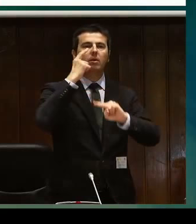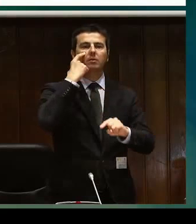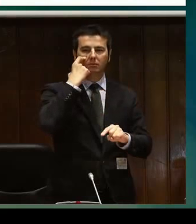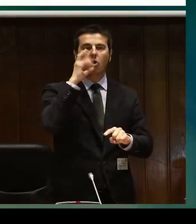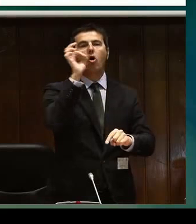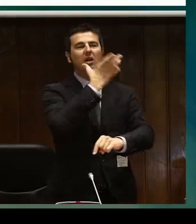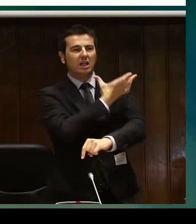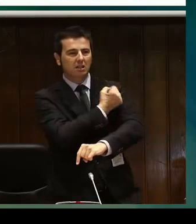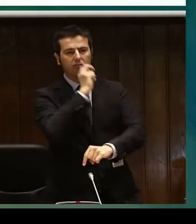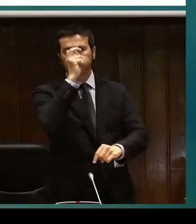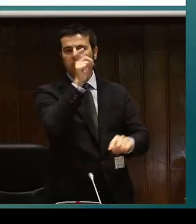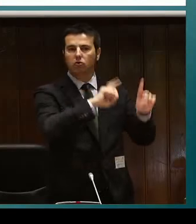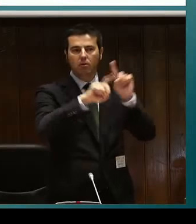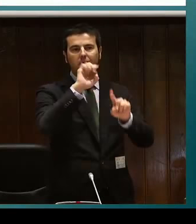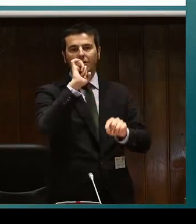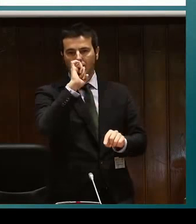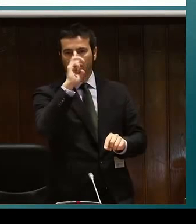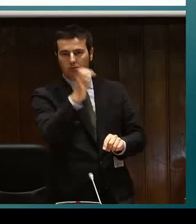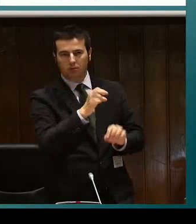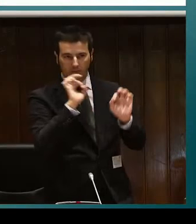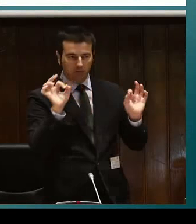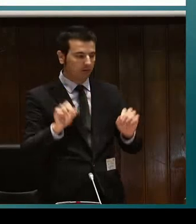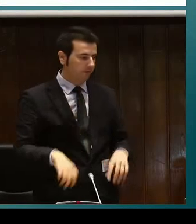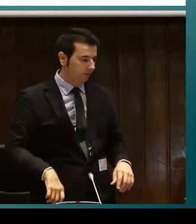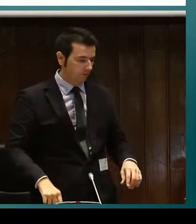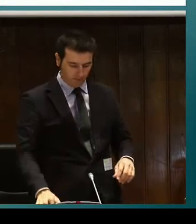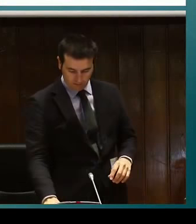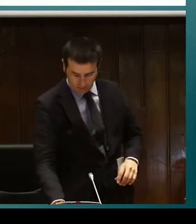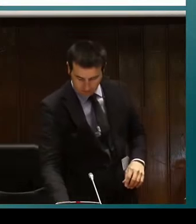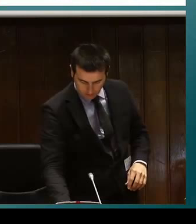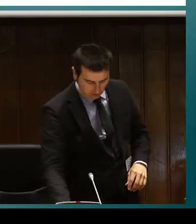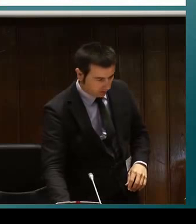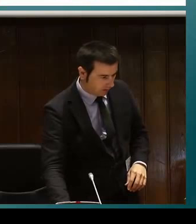que tienen fotofobia o problemas para ver si hay mucha luz, tensión ocular, etc.